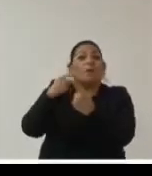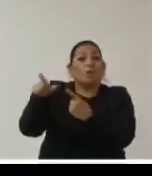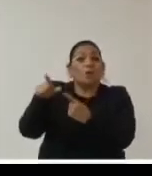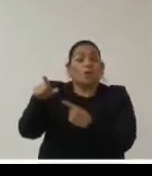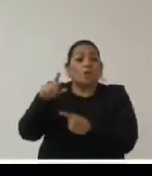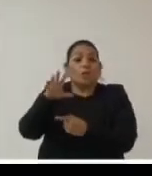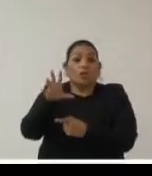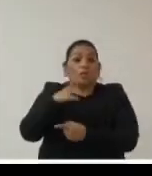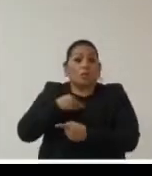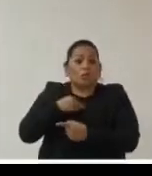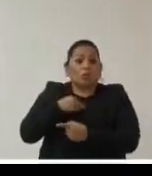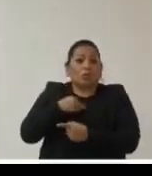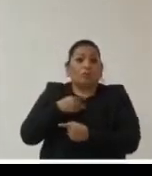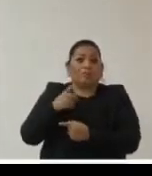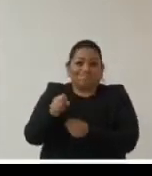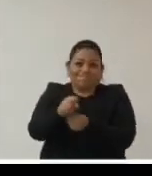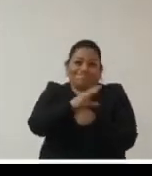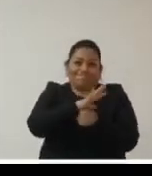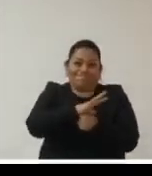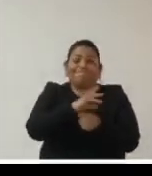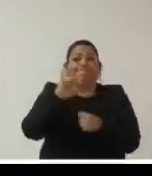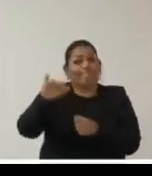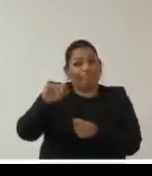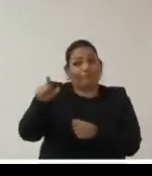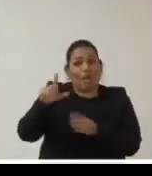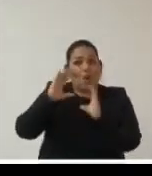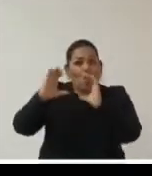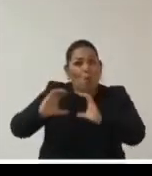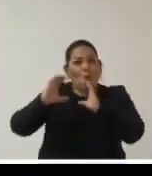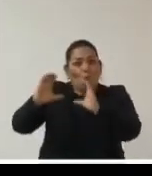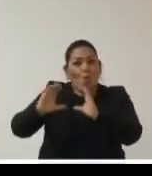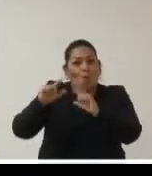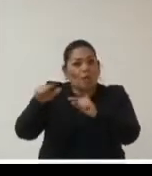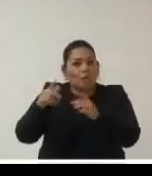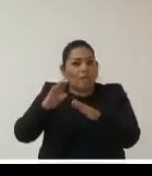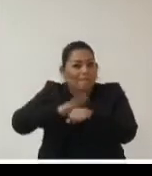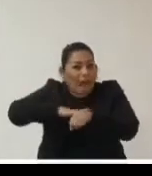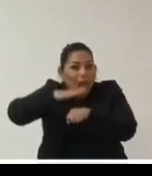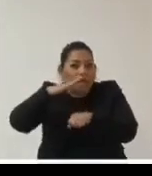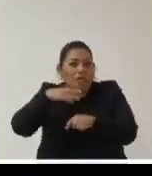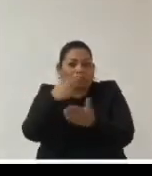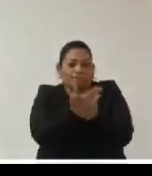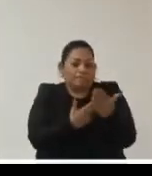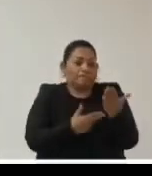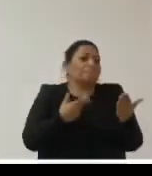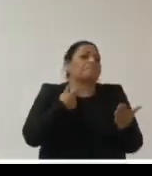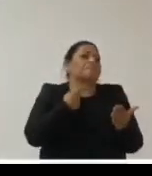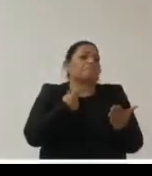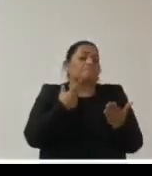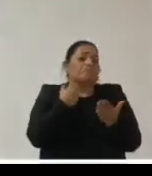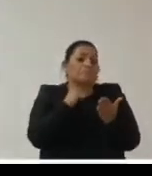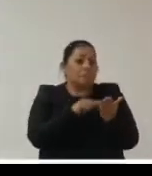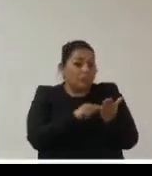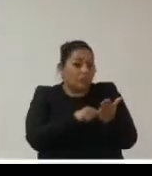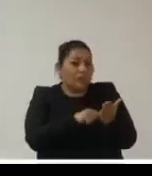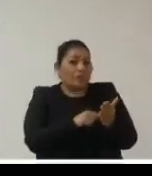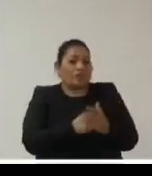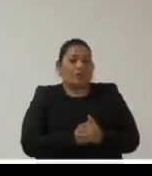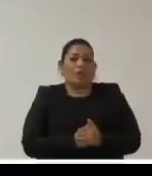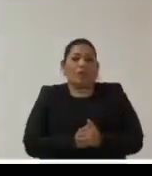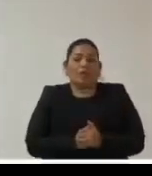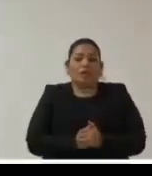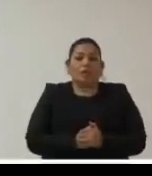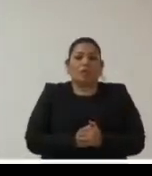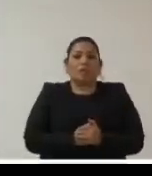código realmente estás infectado positivamente por el COVID es decir desde el diseño de una app de un servicio que se vaya a poner en